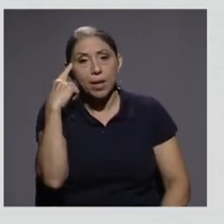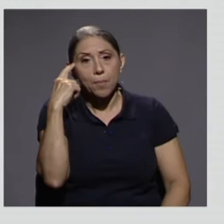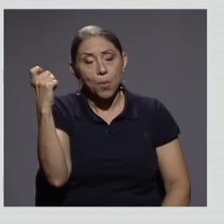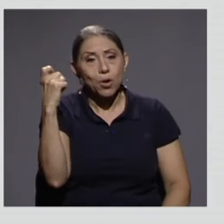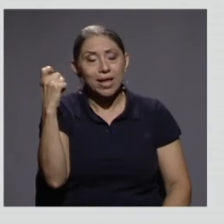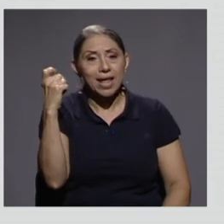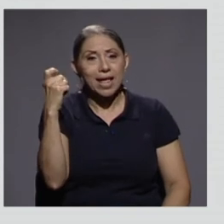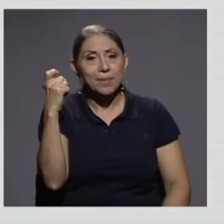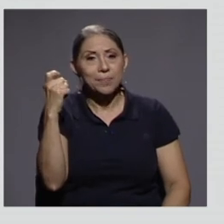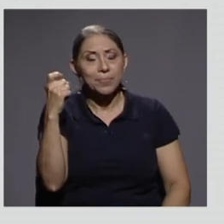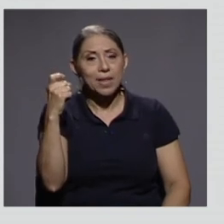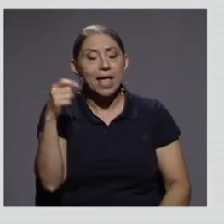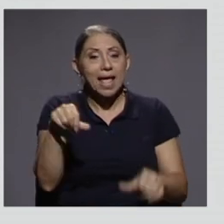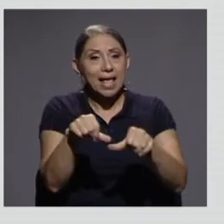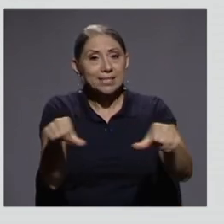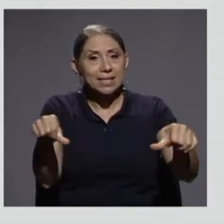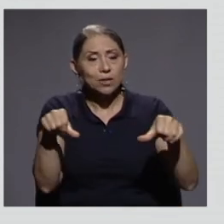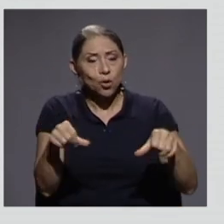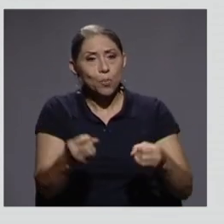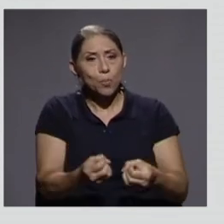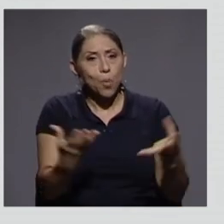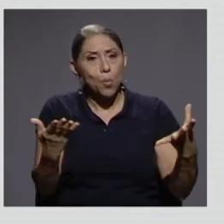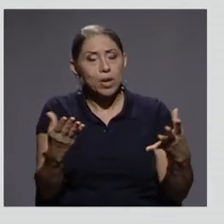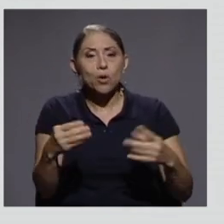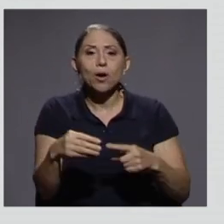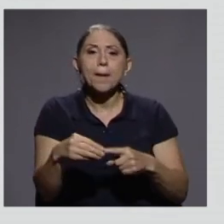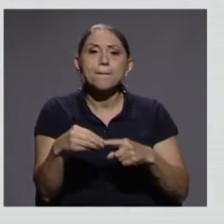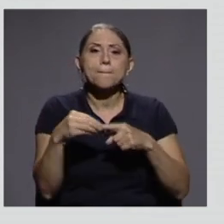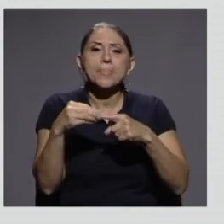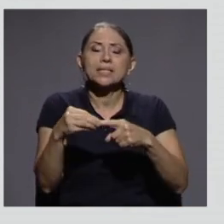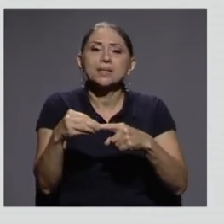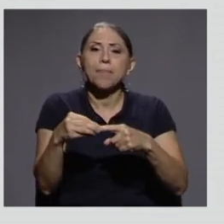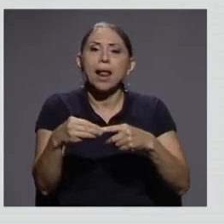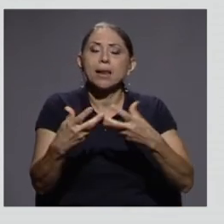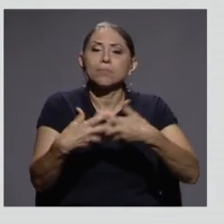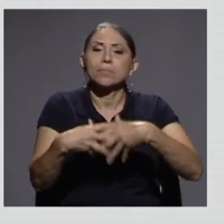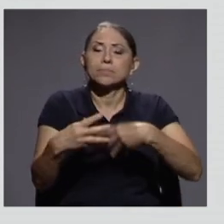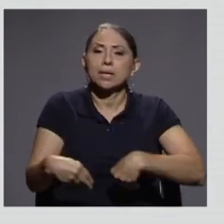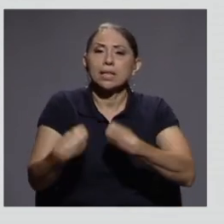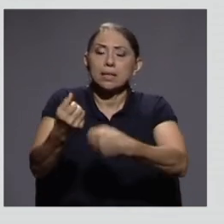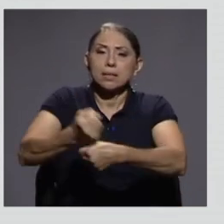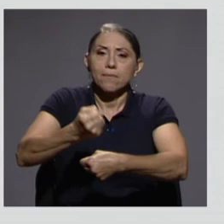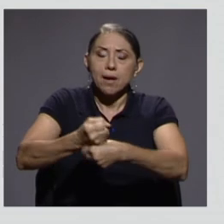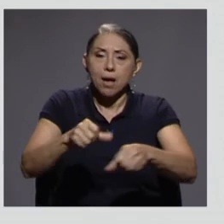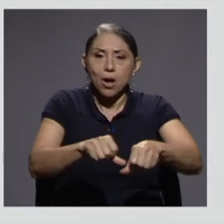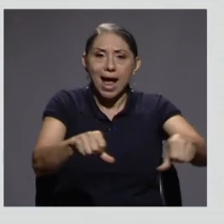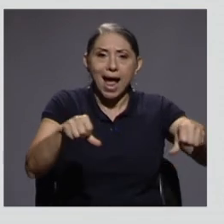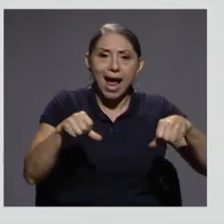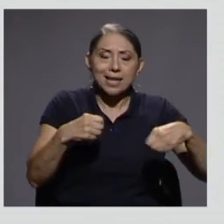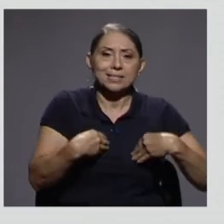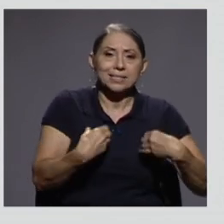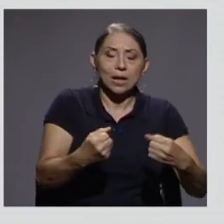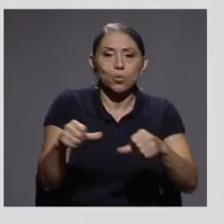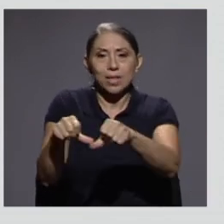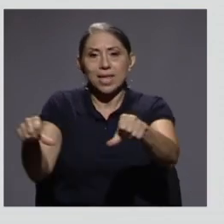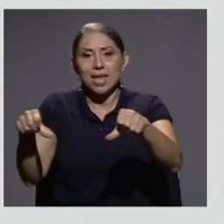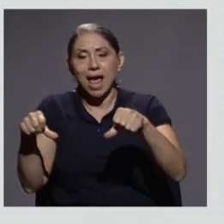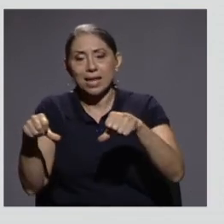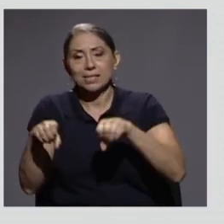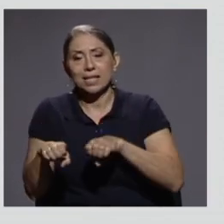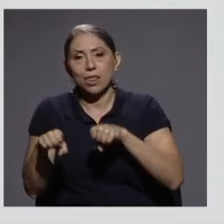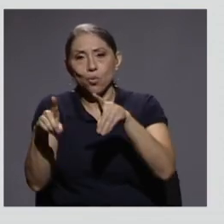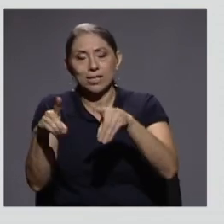público es el principal empleador en áreas de salud y educación. de las personas